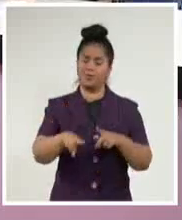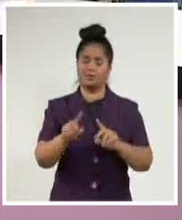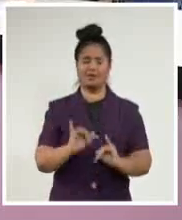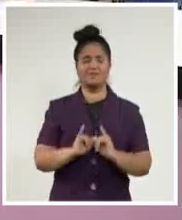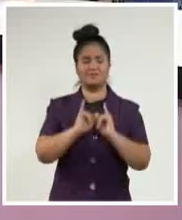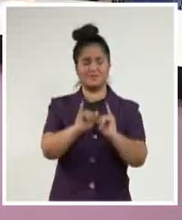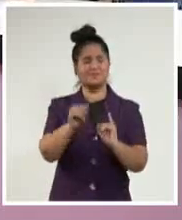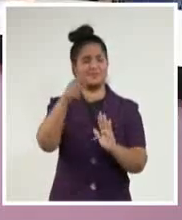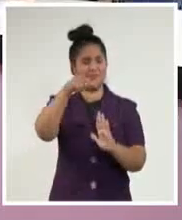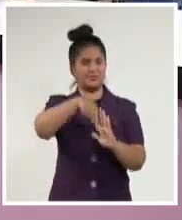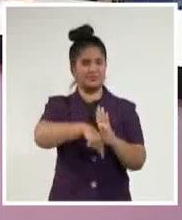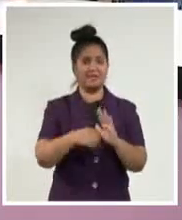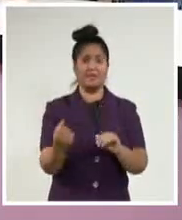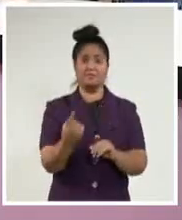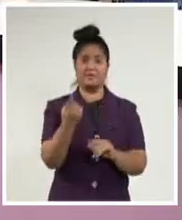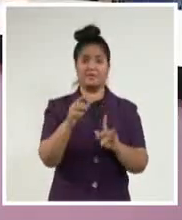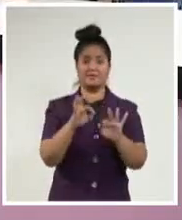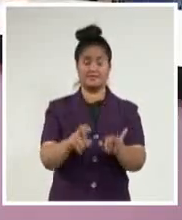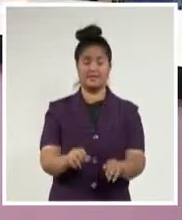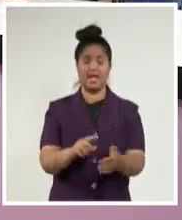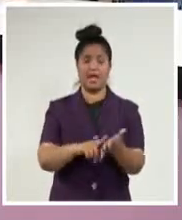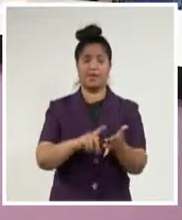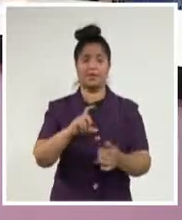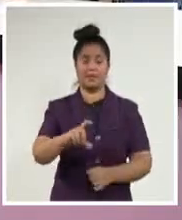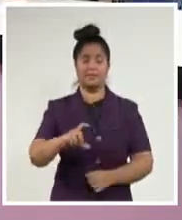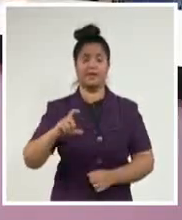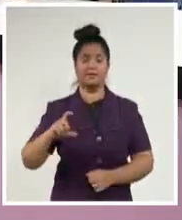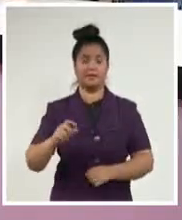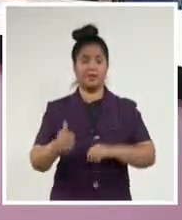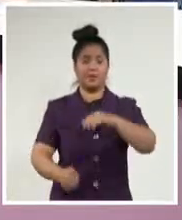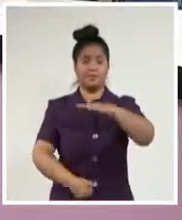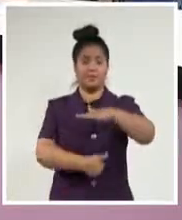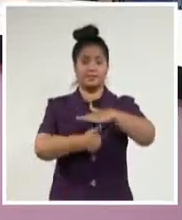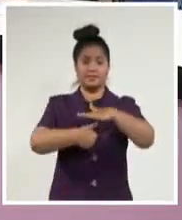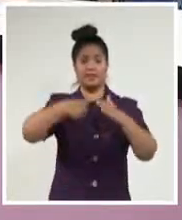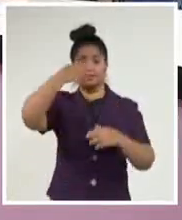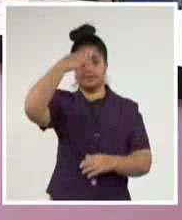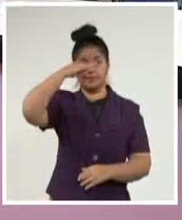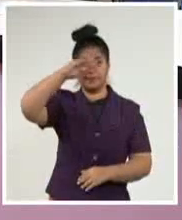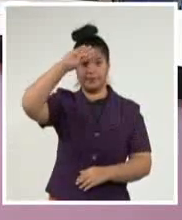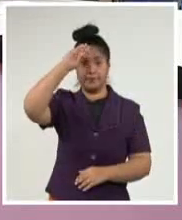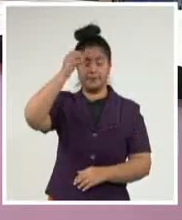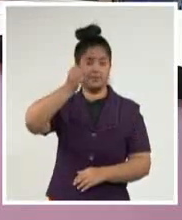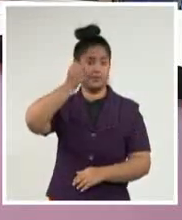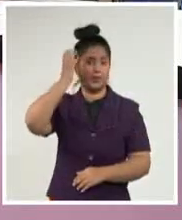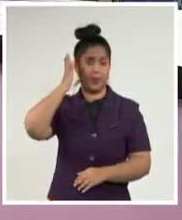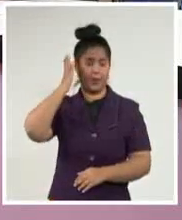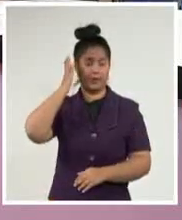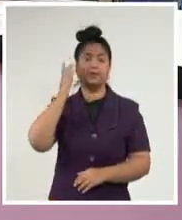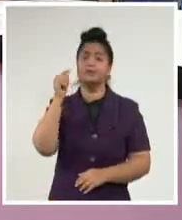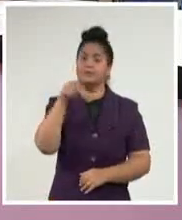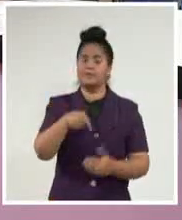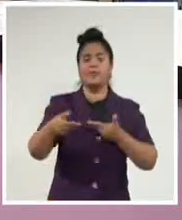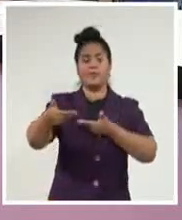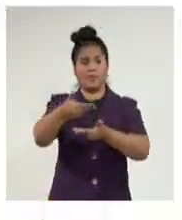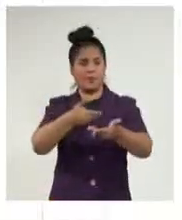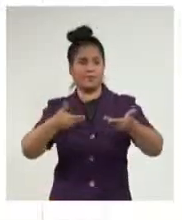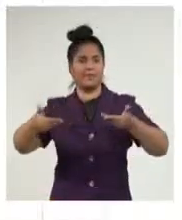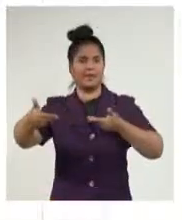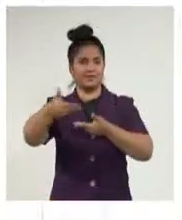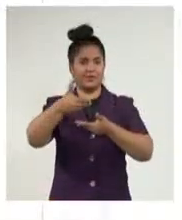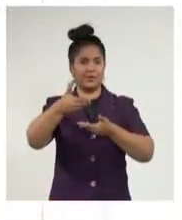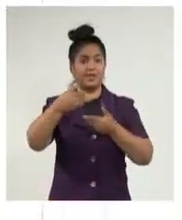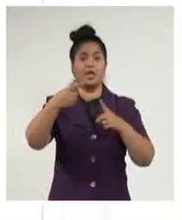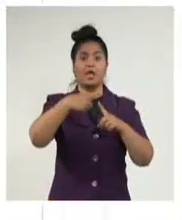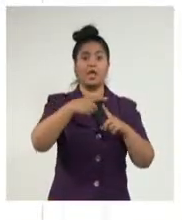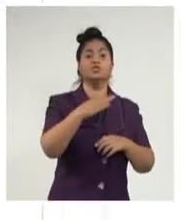El primer secretario del Comité Central del Partido Comunista de Cuba y presidente de la República, Miguel Díaz Canel Bermúdez, compartió en su perfil de la